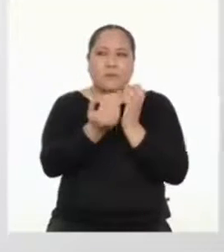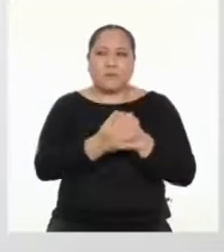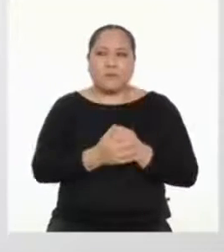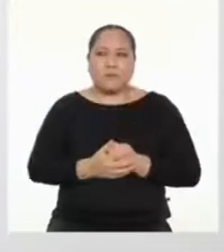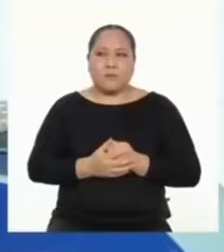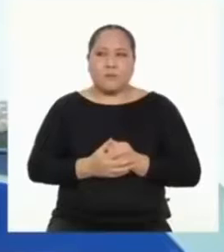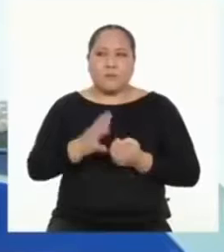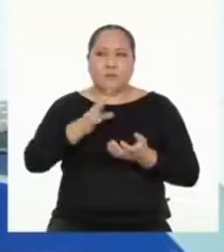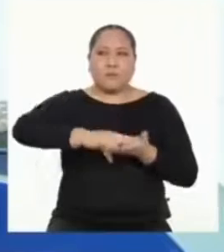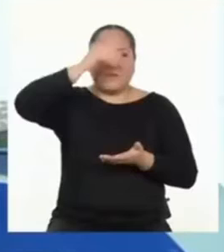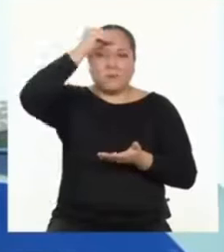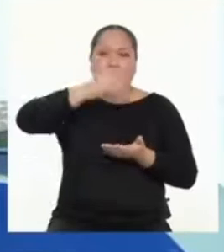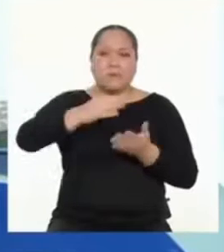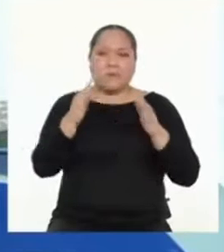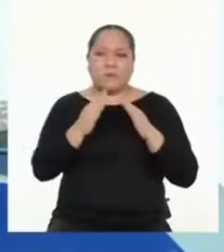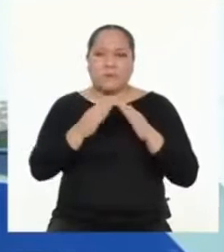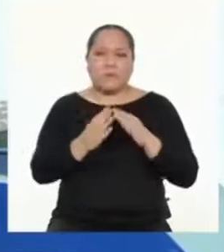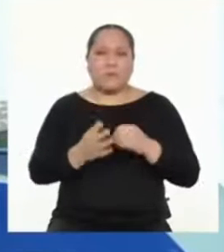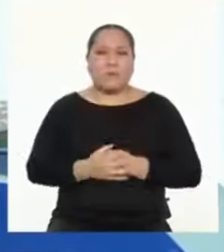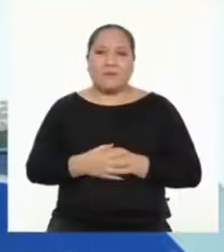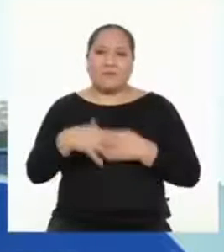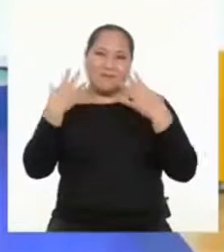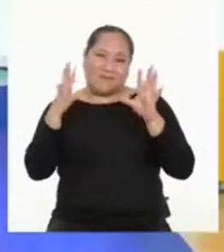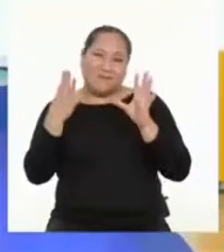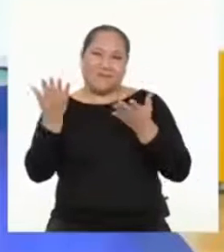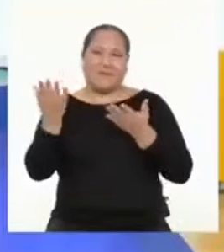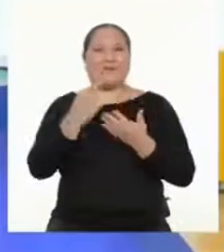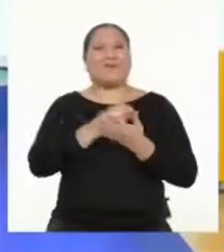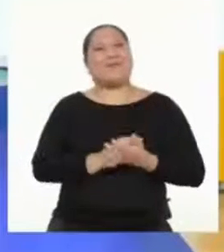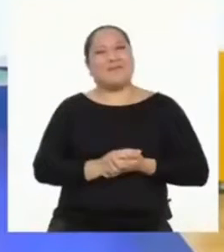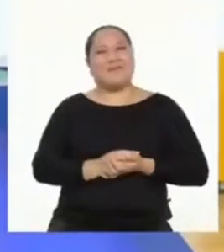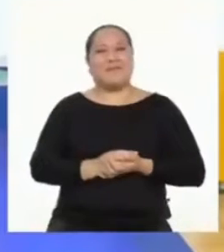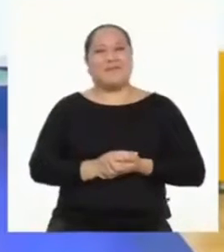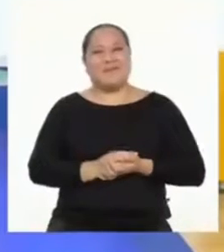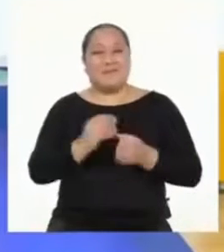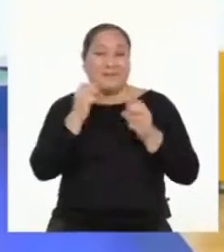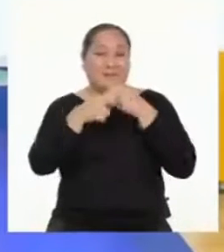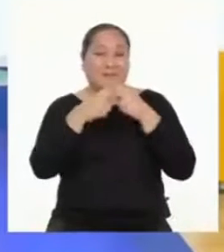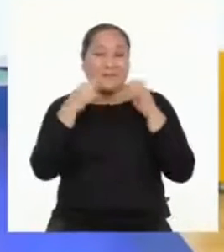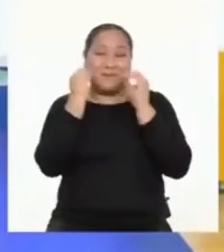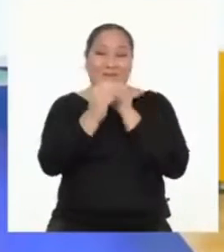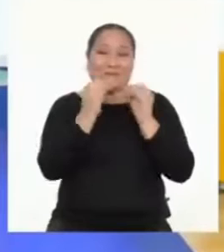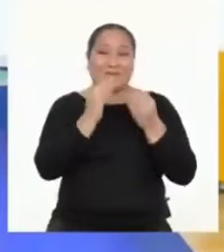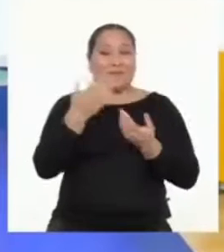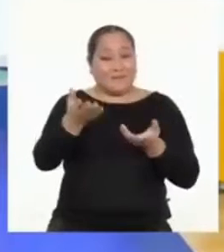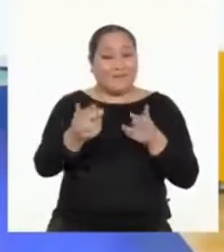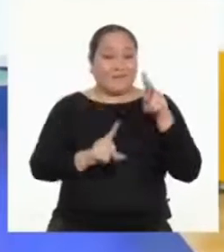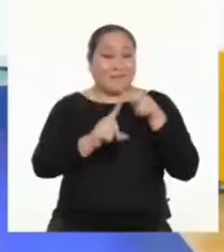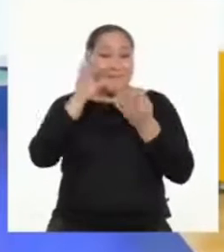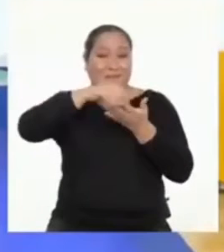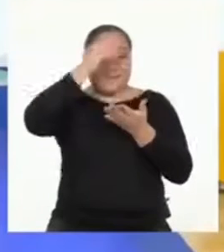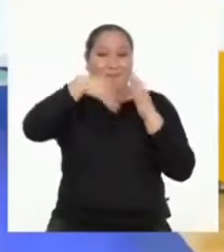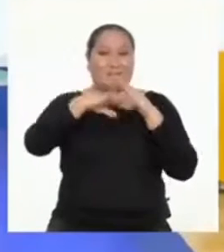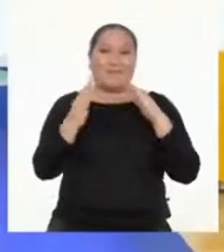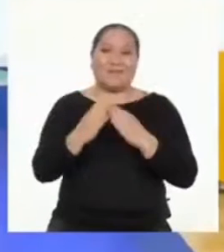Aprendo en casa. Problema resuelto y aquí estamos. Tiene razón. Las propuestas más inspiradas